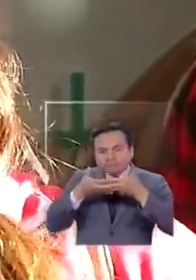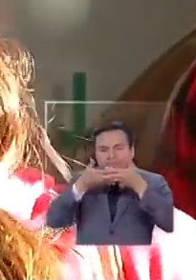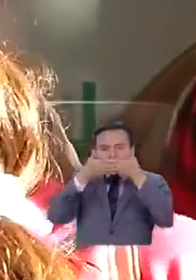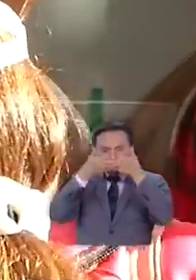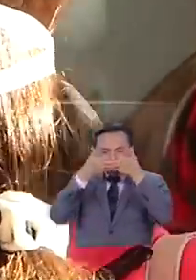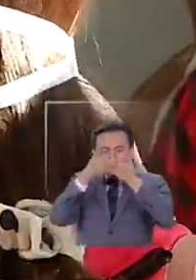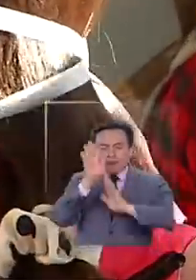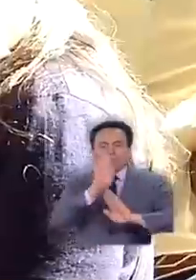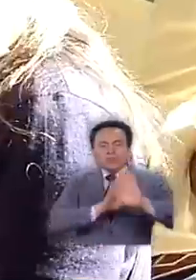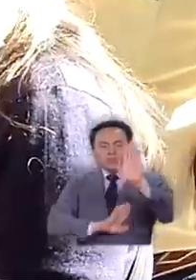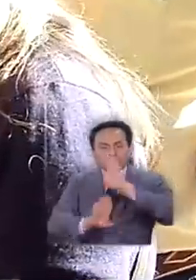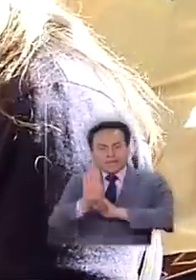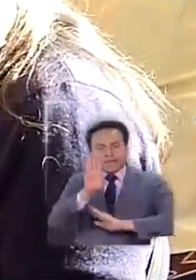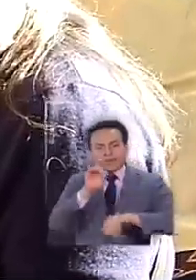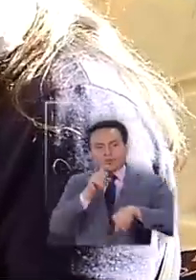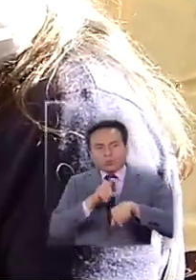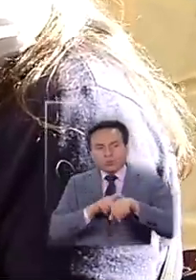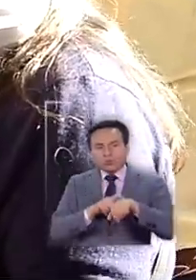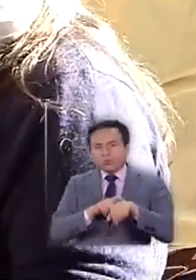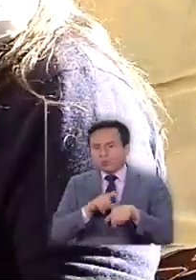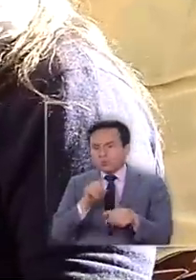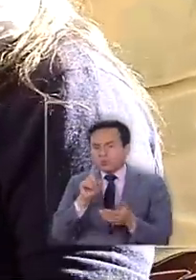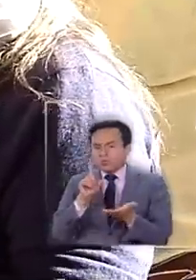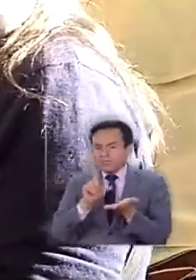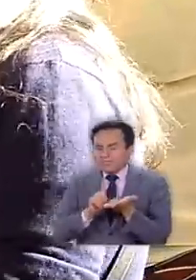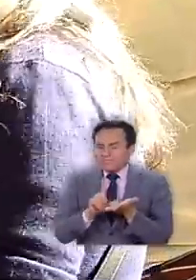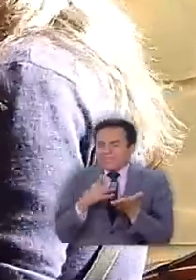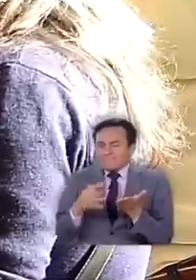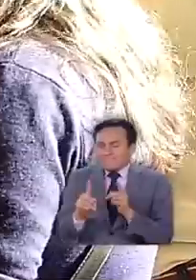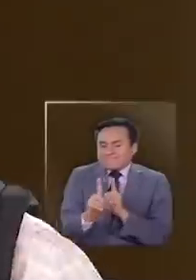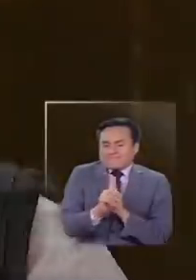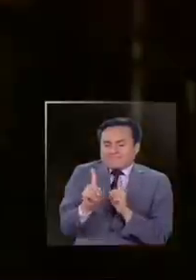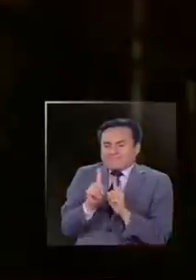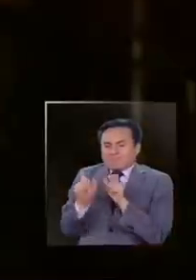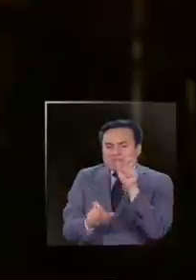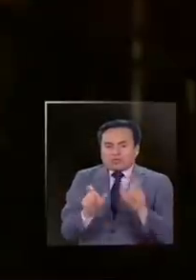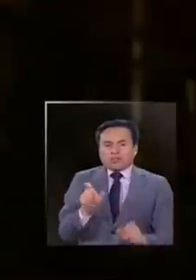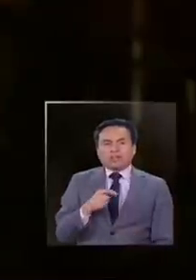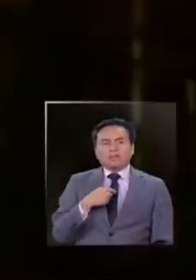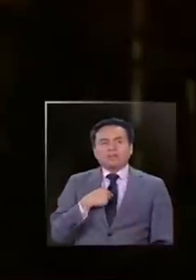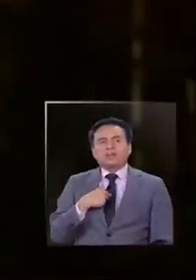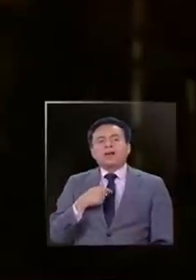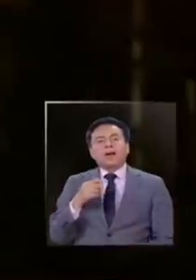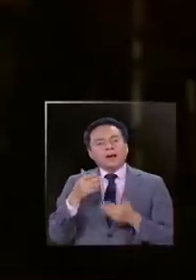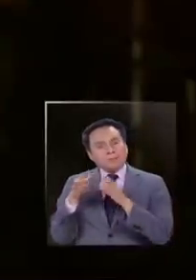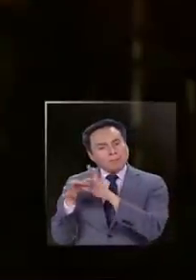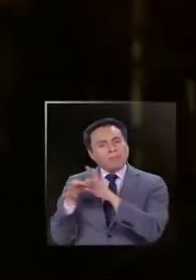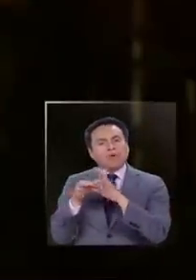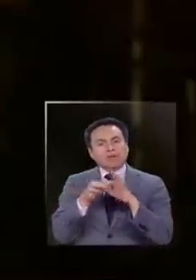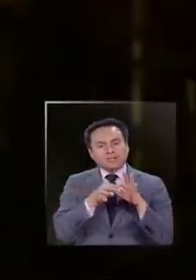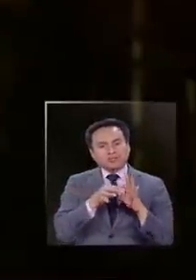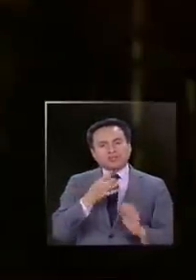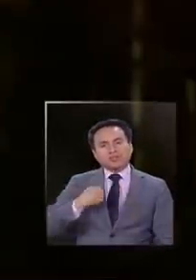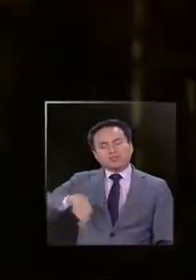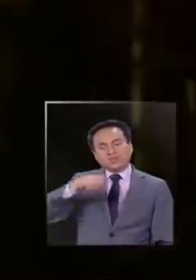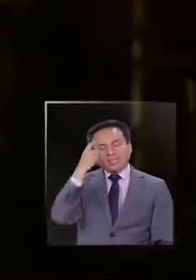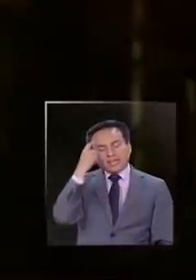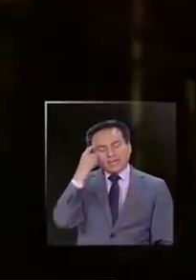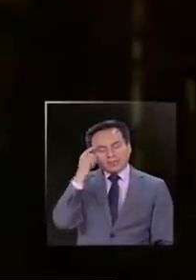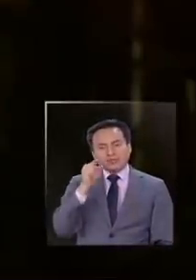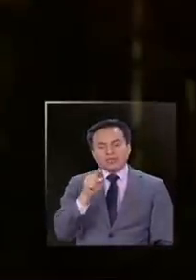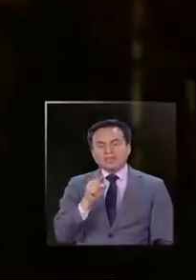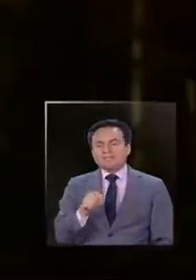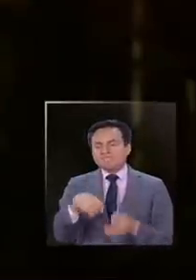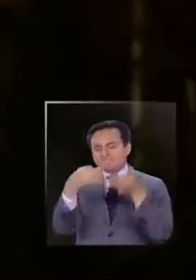en esta instancia como de cercanía con otras personas. Así que por eso creemos que es una medida